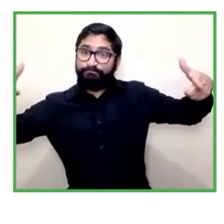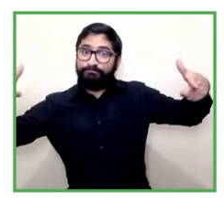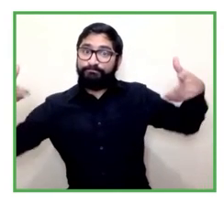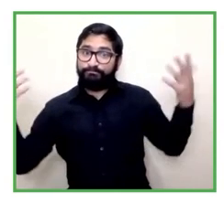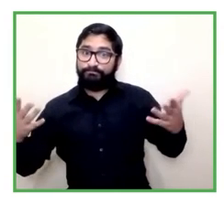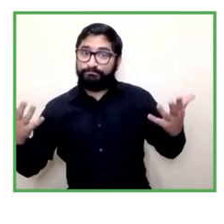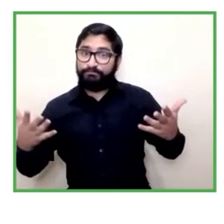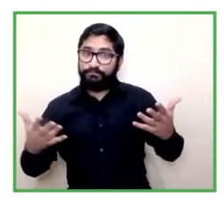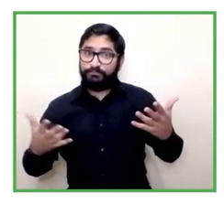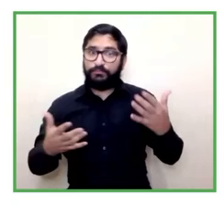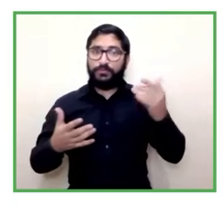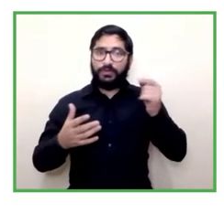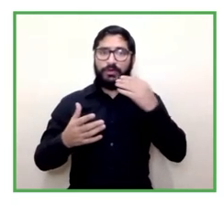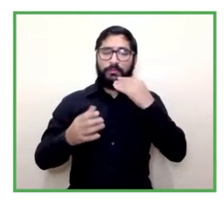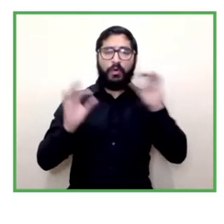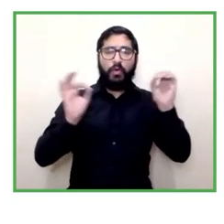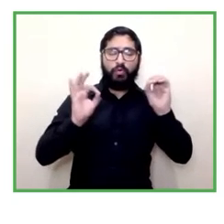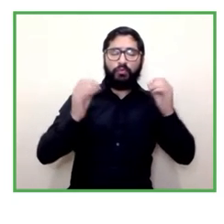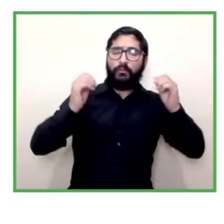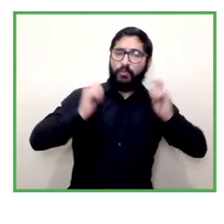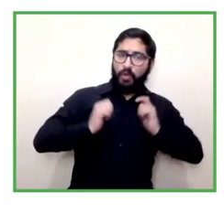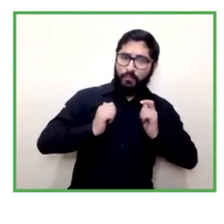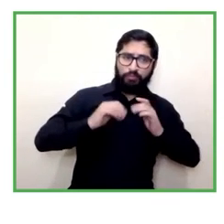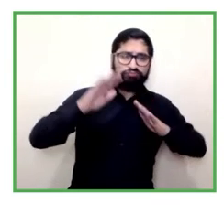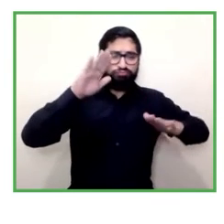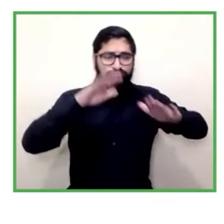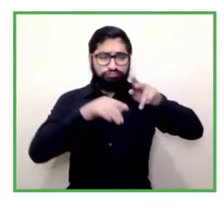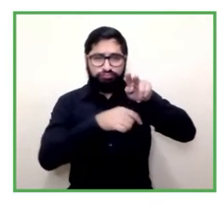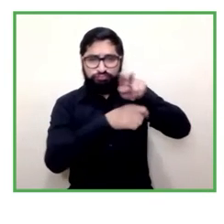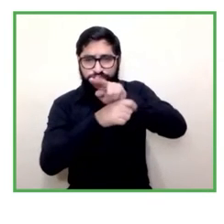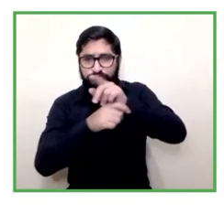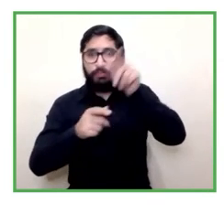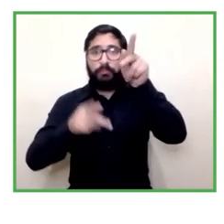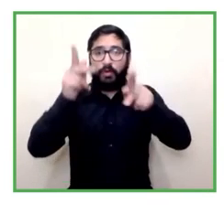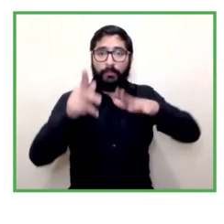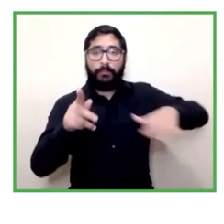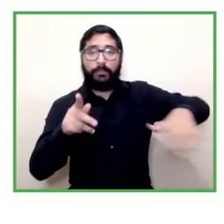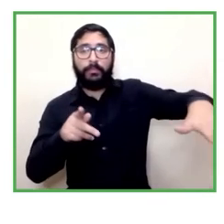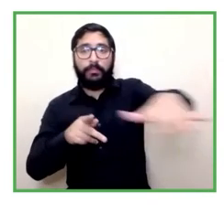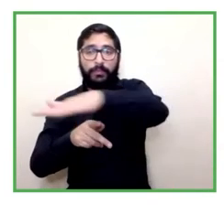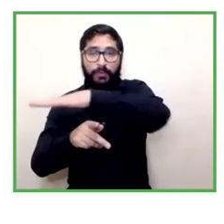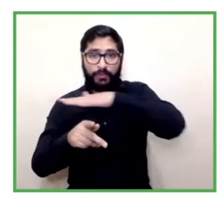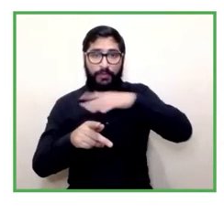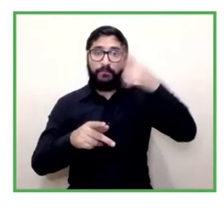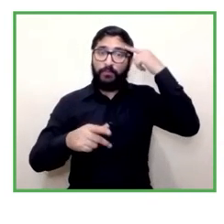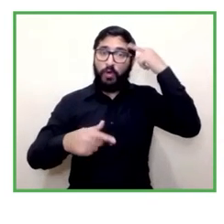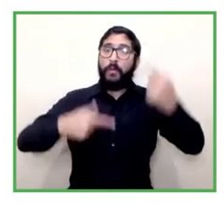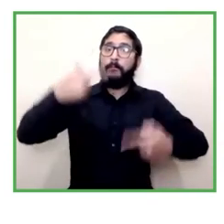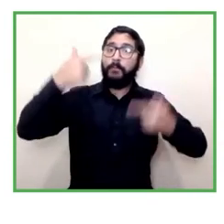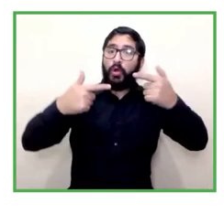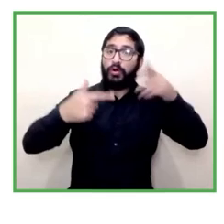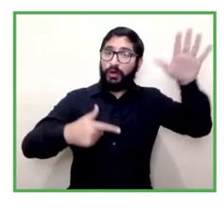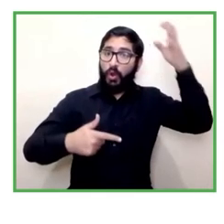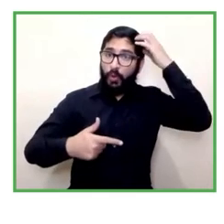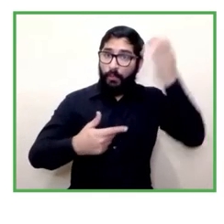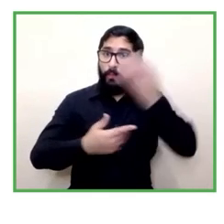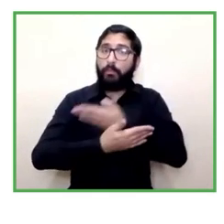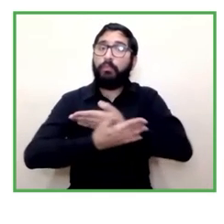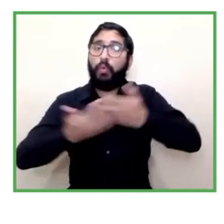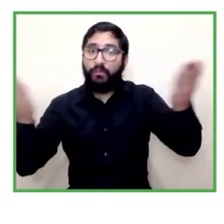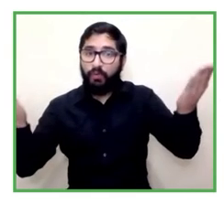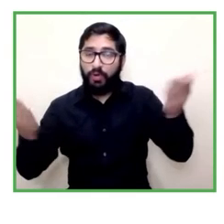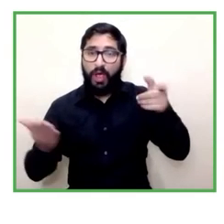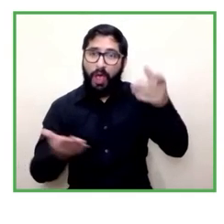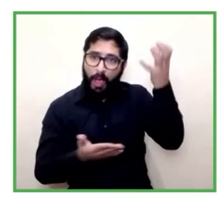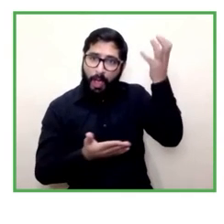la pandemia donde el rol de los servicios sociales y las políticas públicas resulta relevante a la hora de diseñar programas de empleo